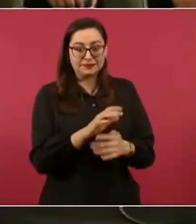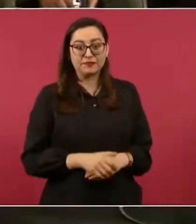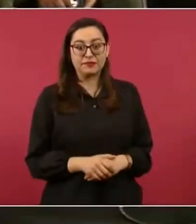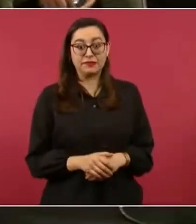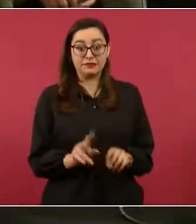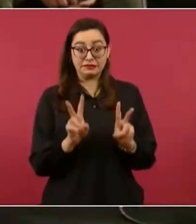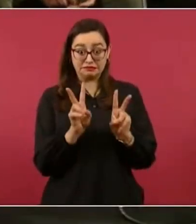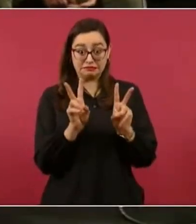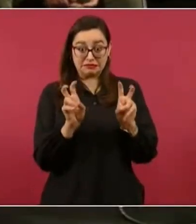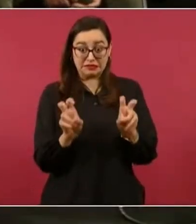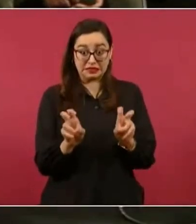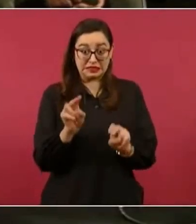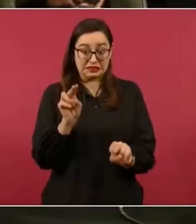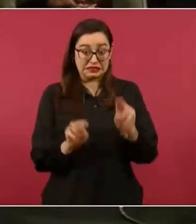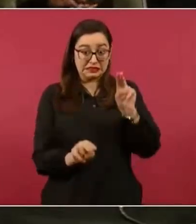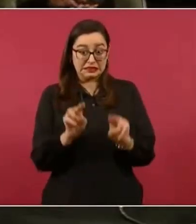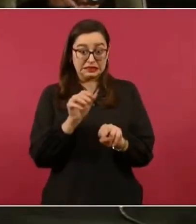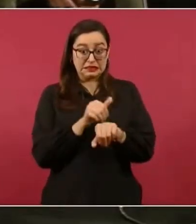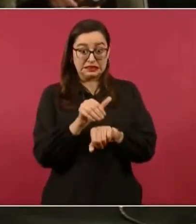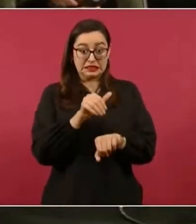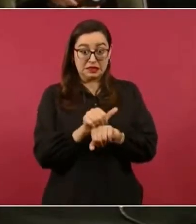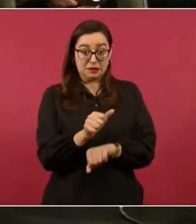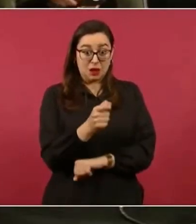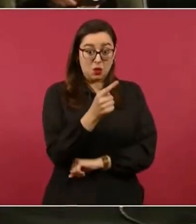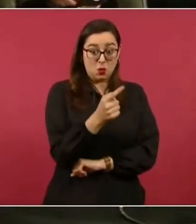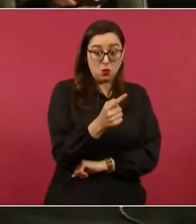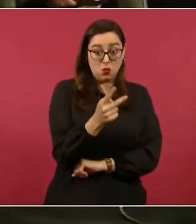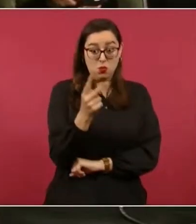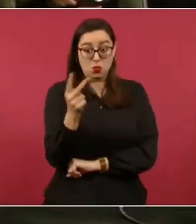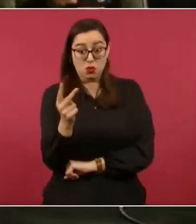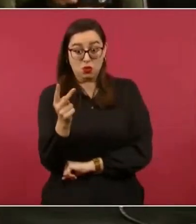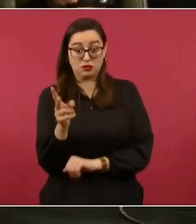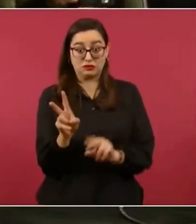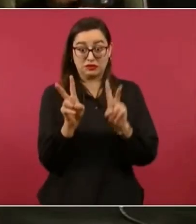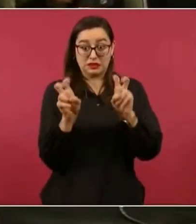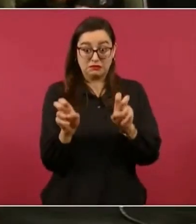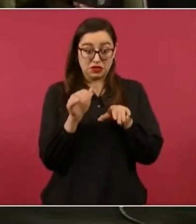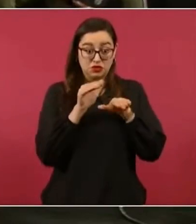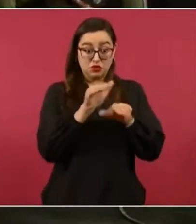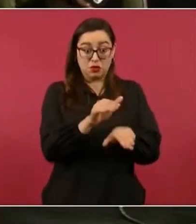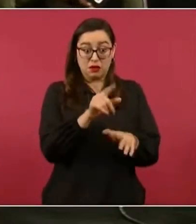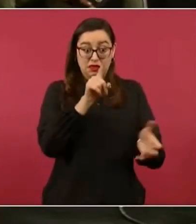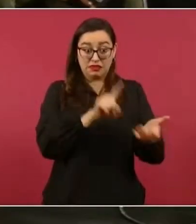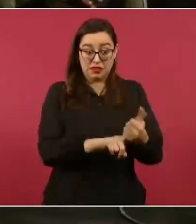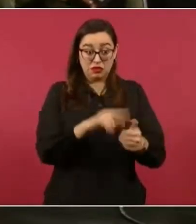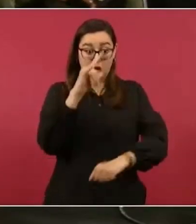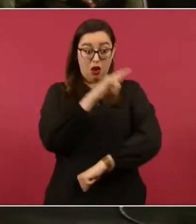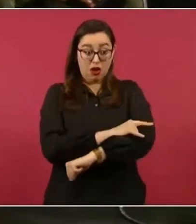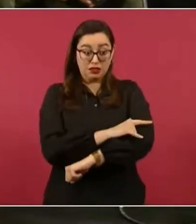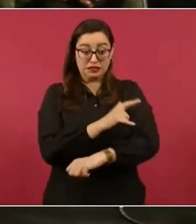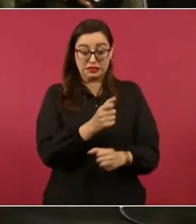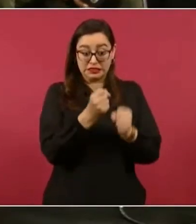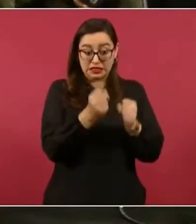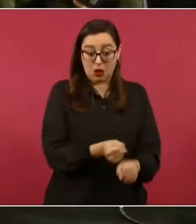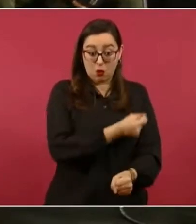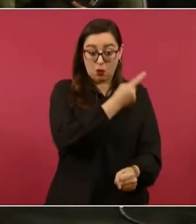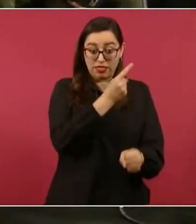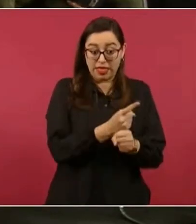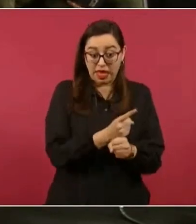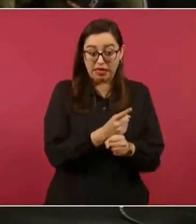Categoría 1 y 2 como si fuera un asunto de seguridad aeroportuaria para evitar la comisión de delitos.